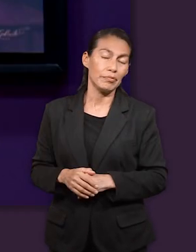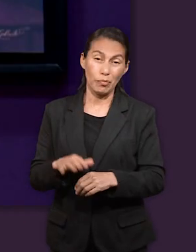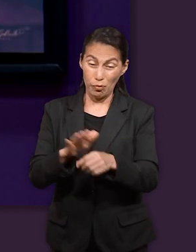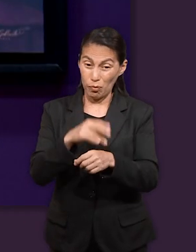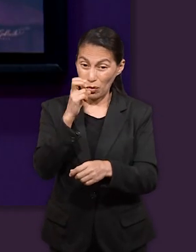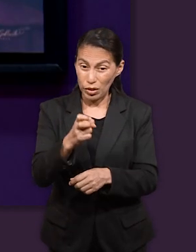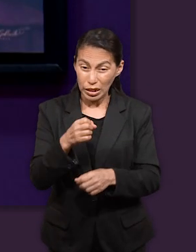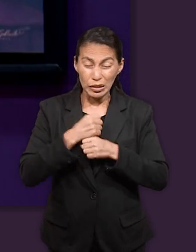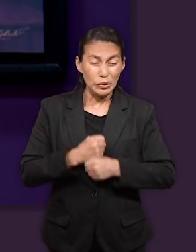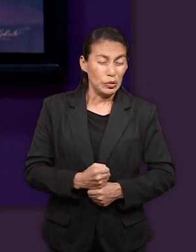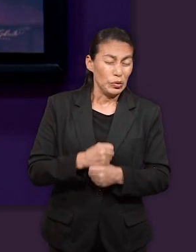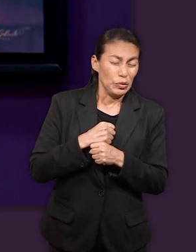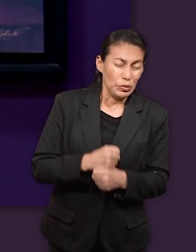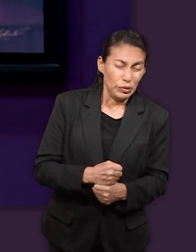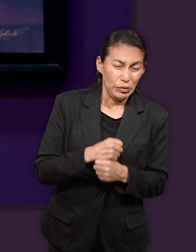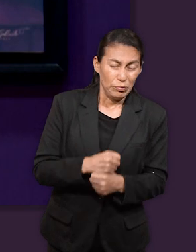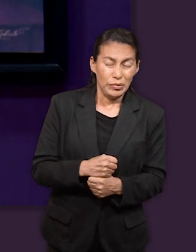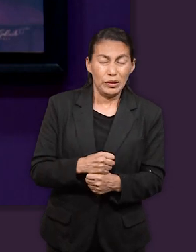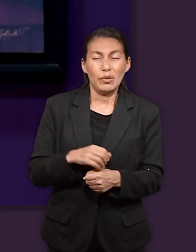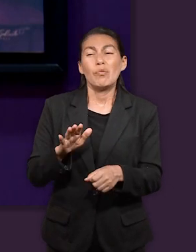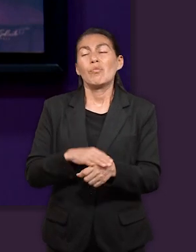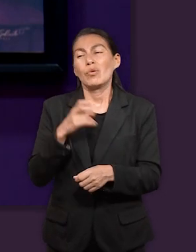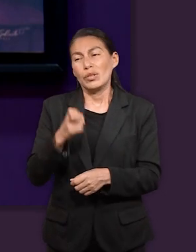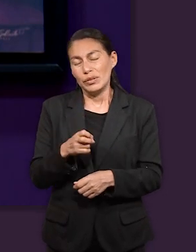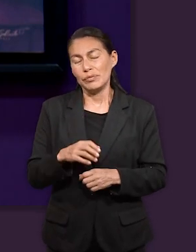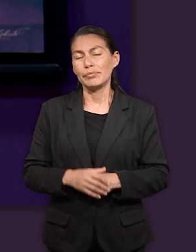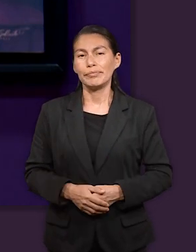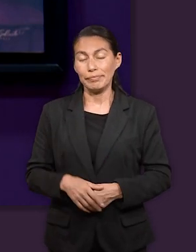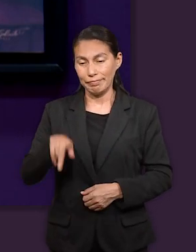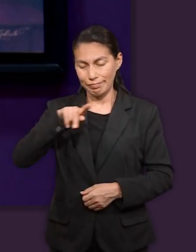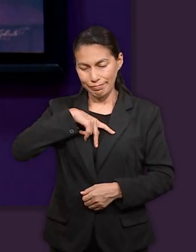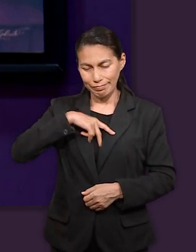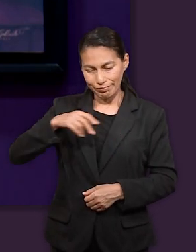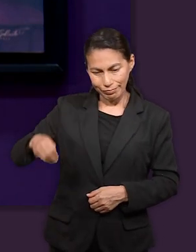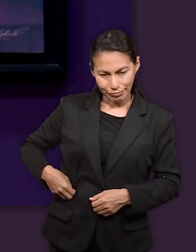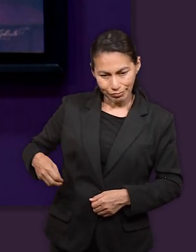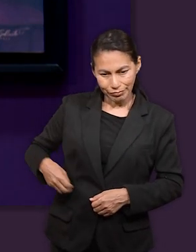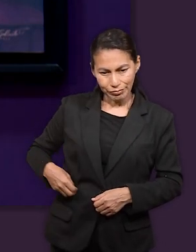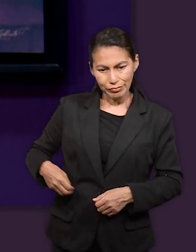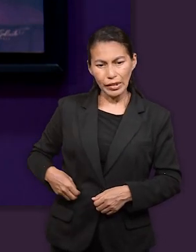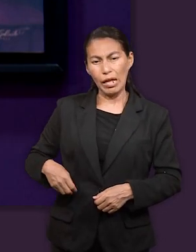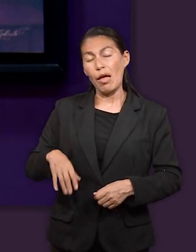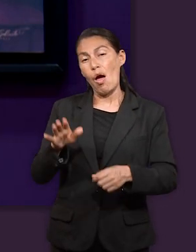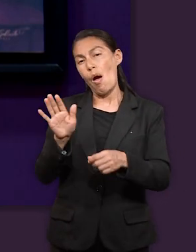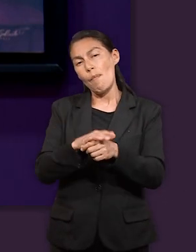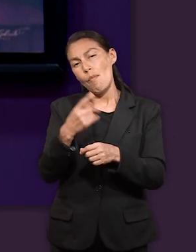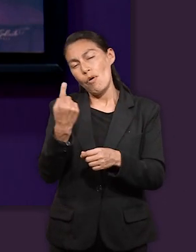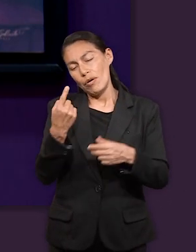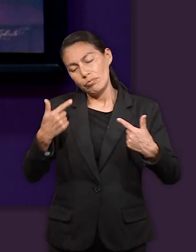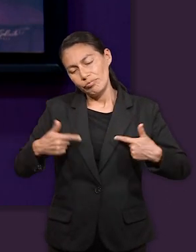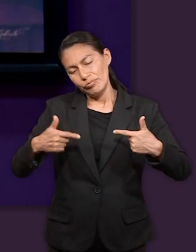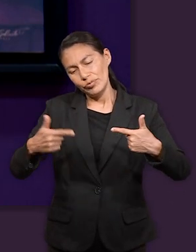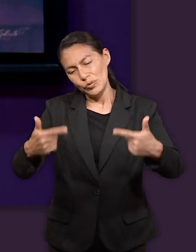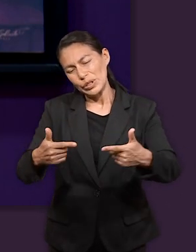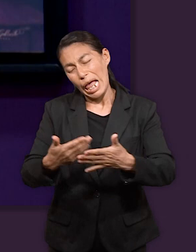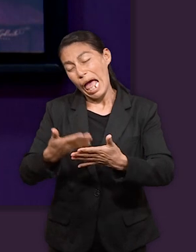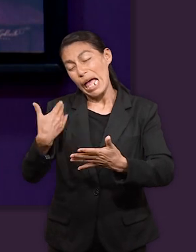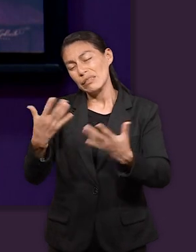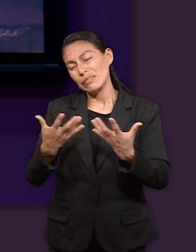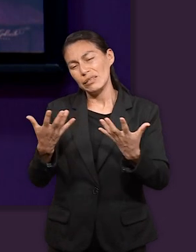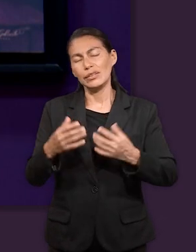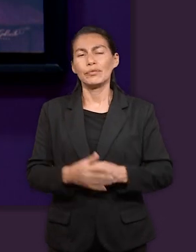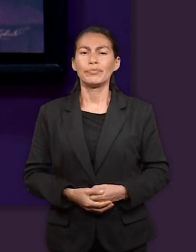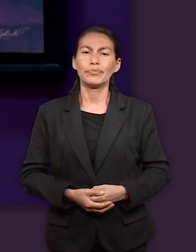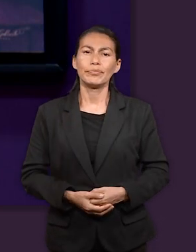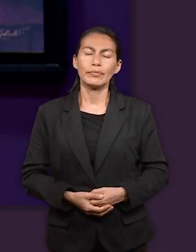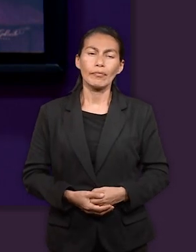incluso ellos creían que ese problema que ellos estaban atravesando era consecuencia de lo que habían hecho su hermano